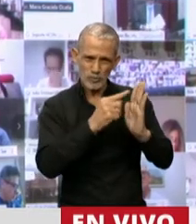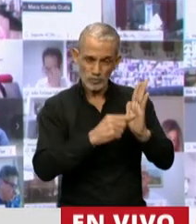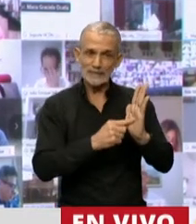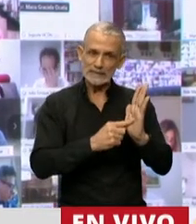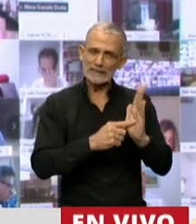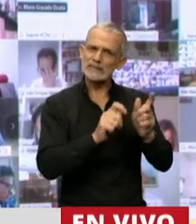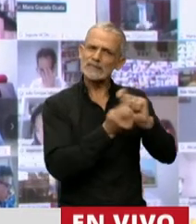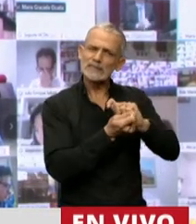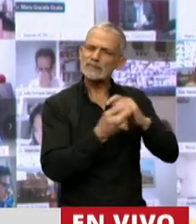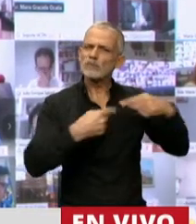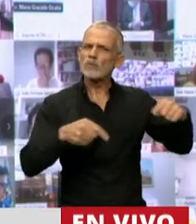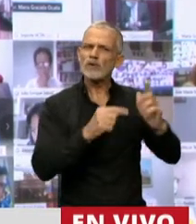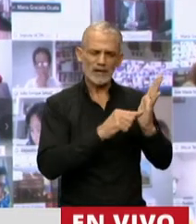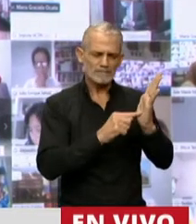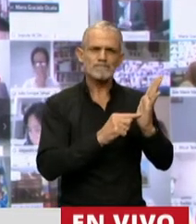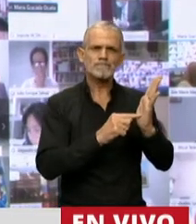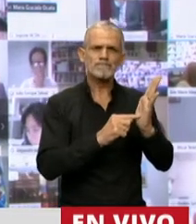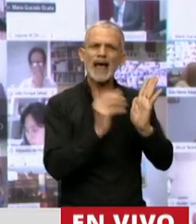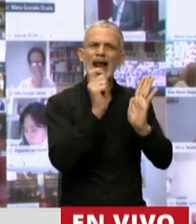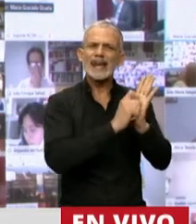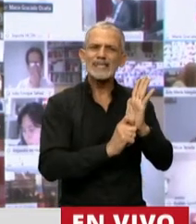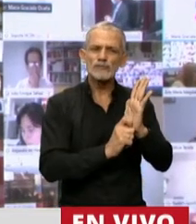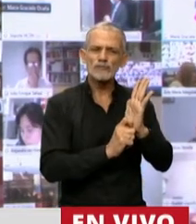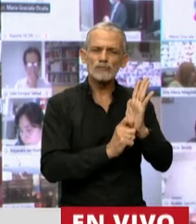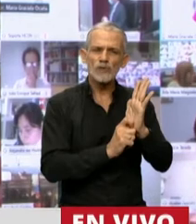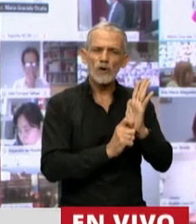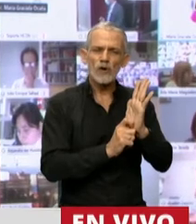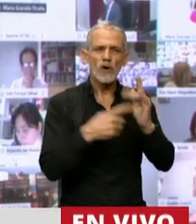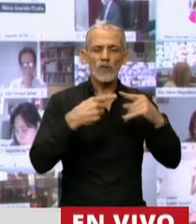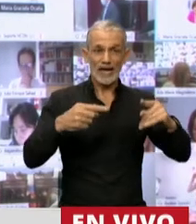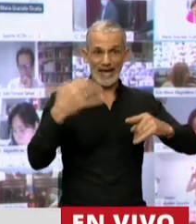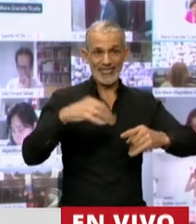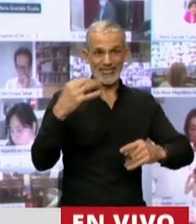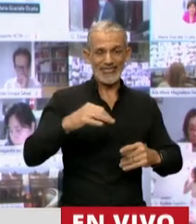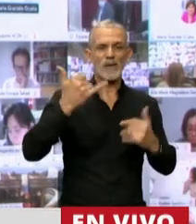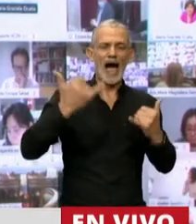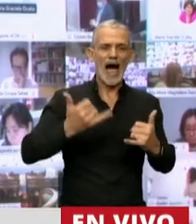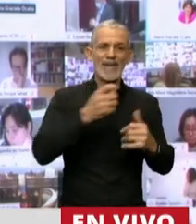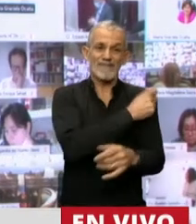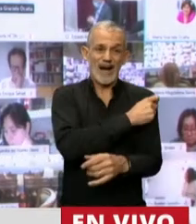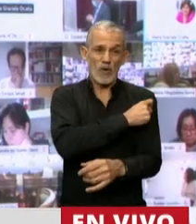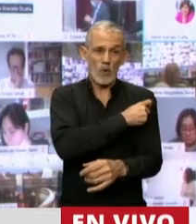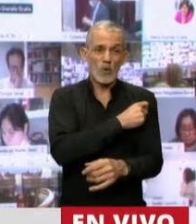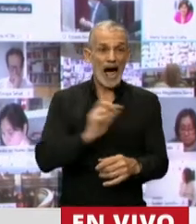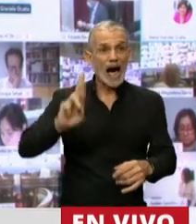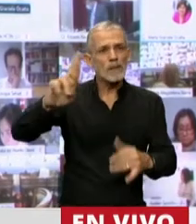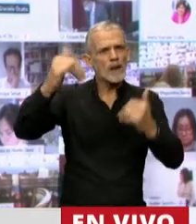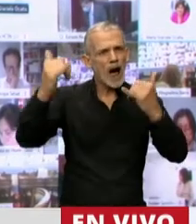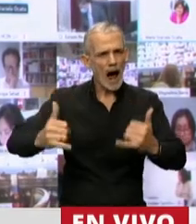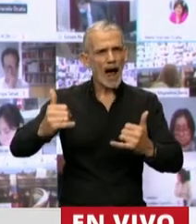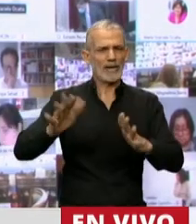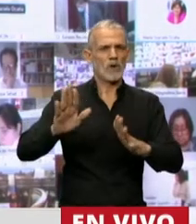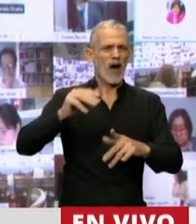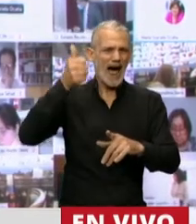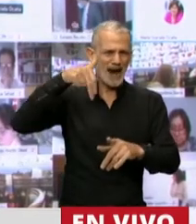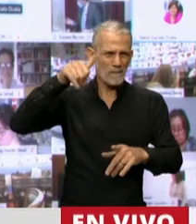modifica el registro que debería tener las vacunas autorizadas por parte